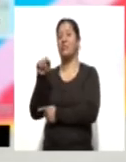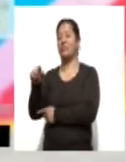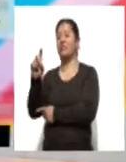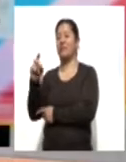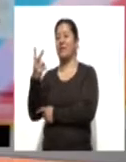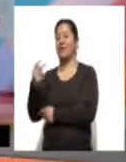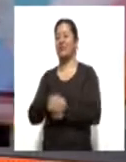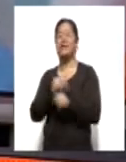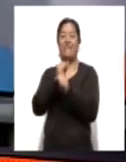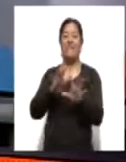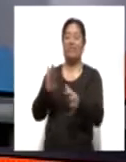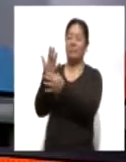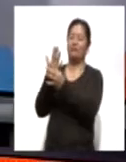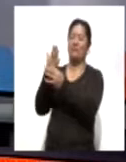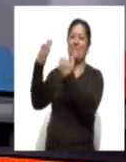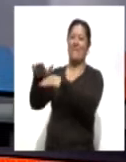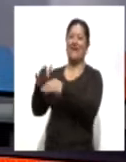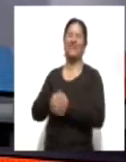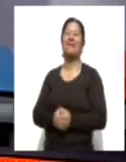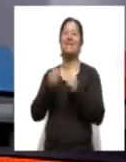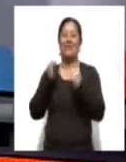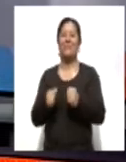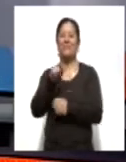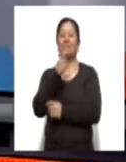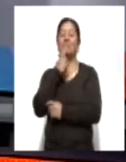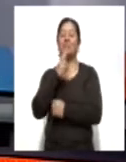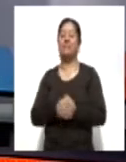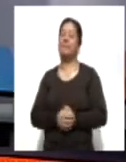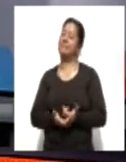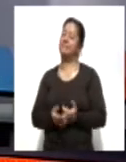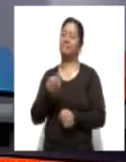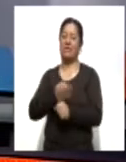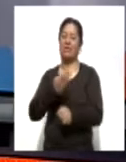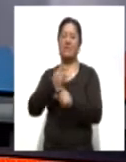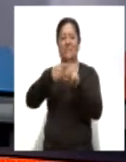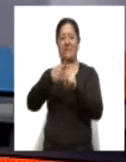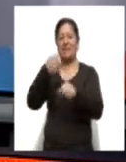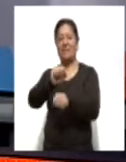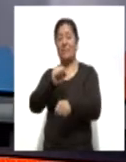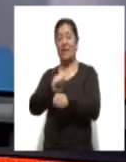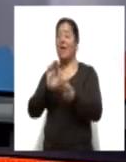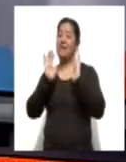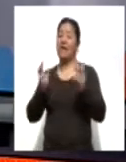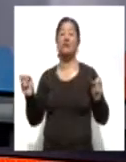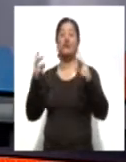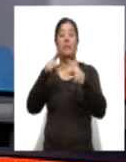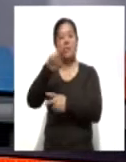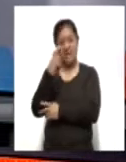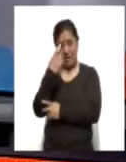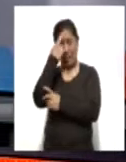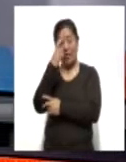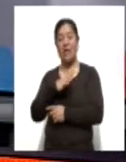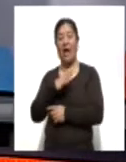Información que emiten las entidades bancarias que seguramente es de su utilidad a esta mitad de semana. Bueno y con esto nos despedimos ya no sin antes recordarles